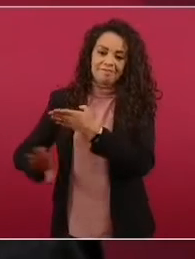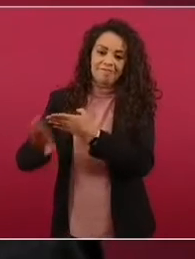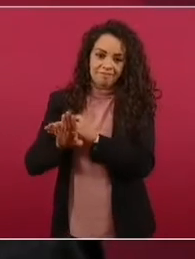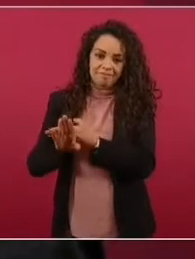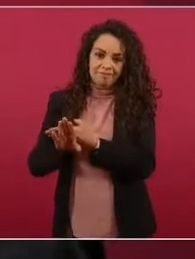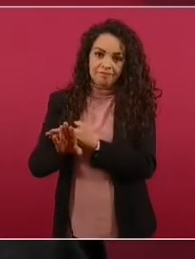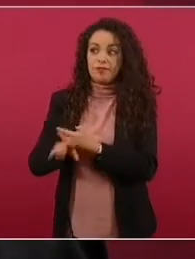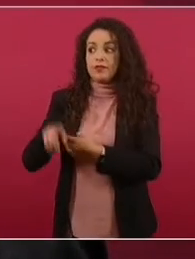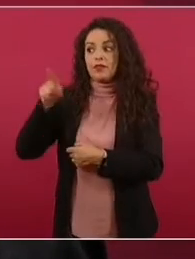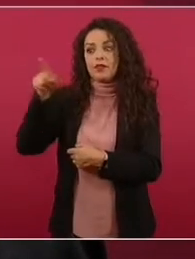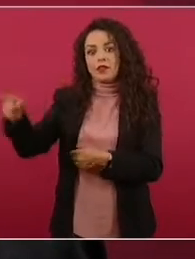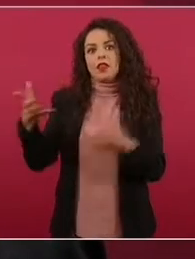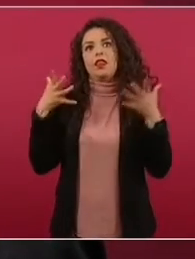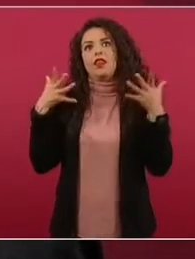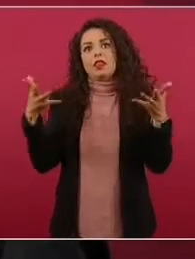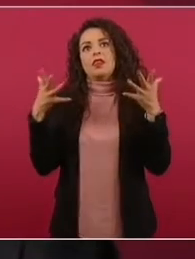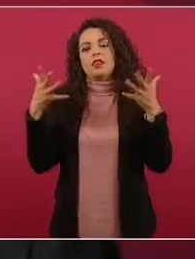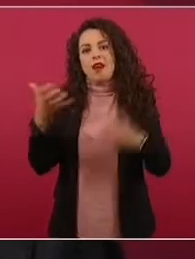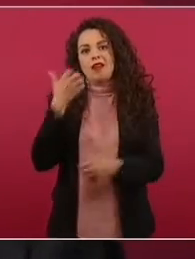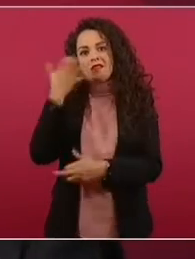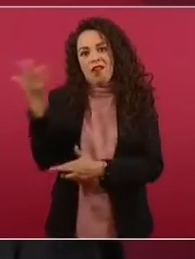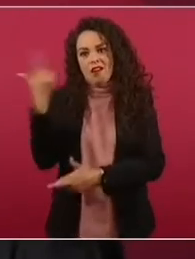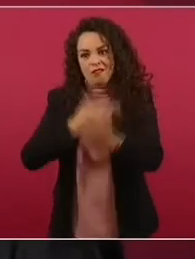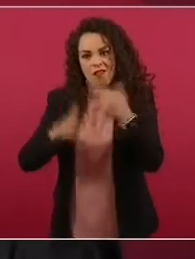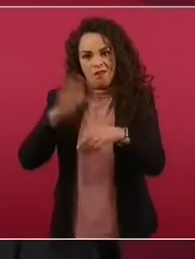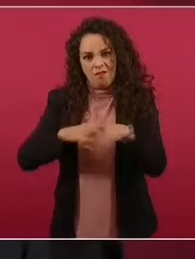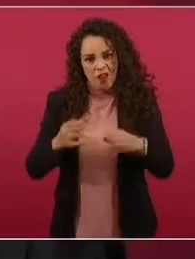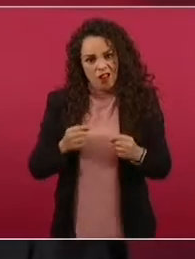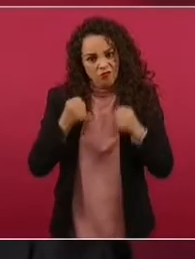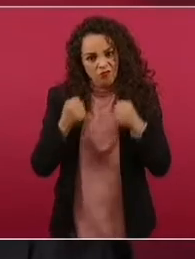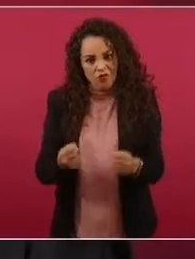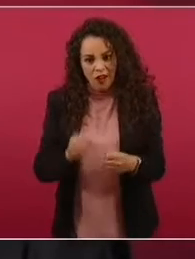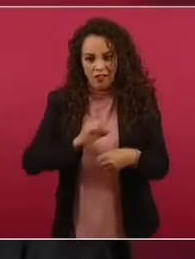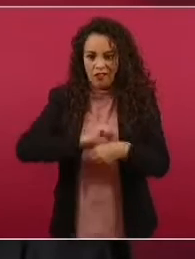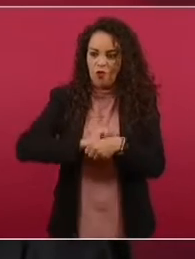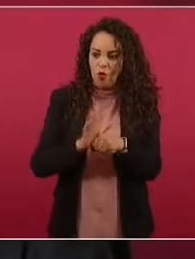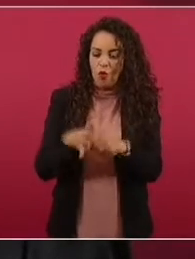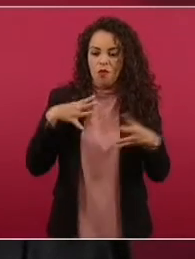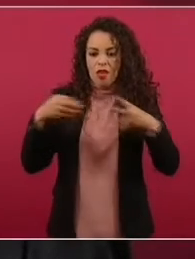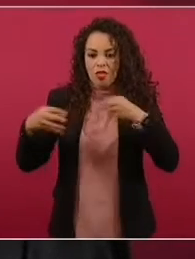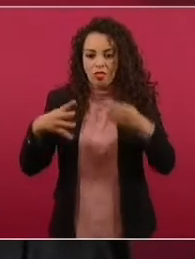la quinta ola y luego la sexta y la séptima,